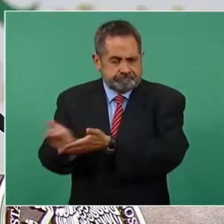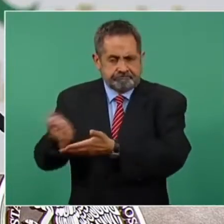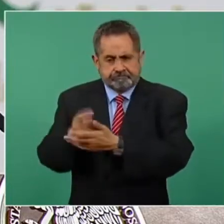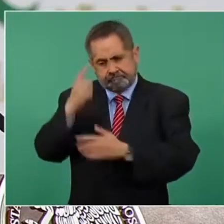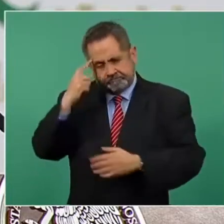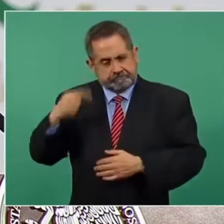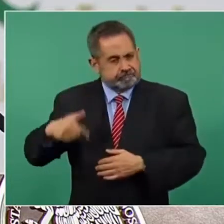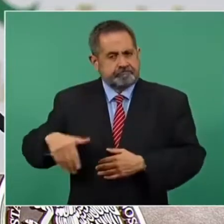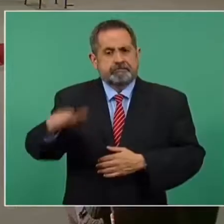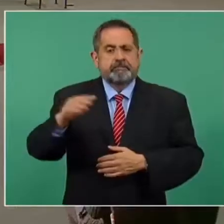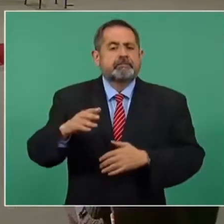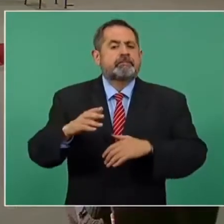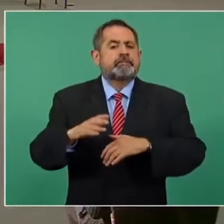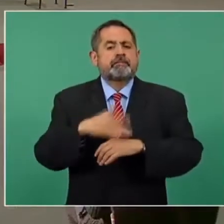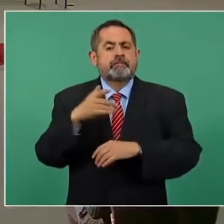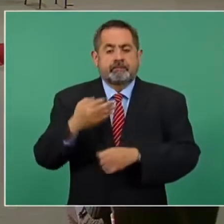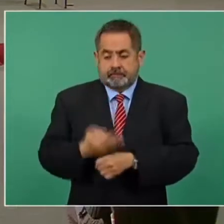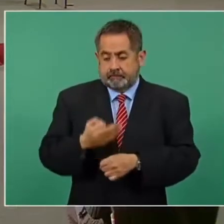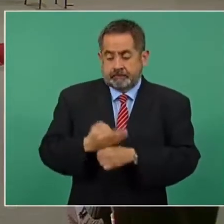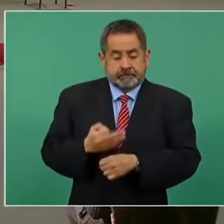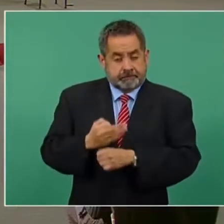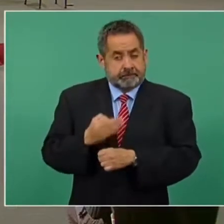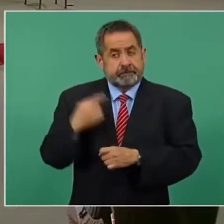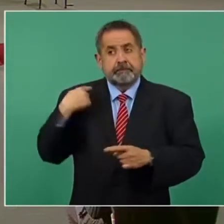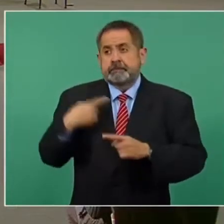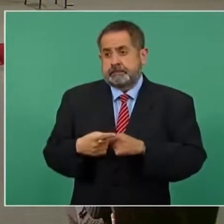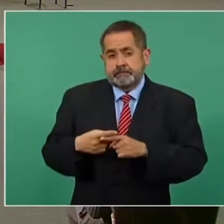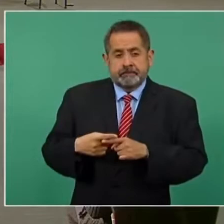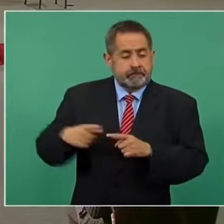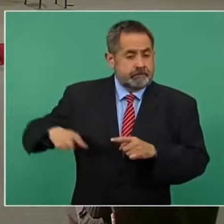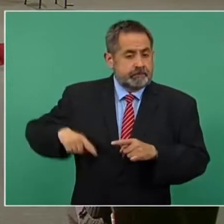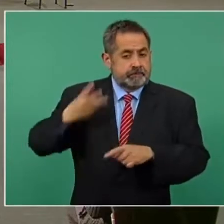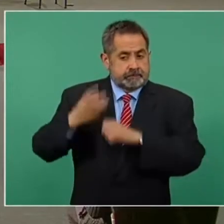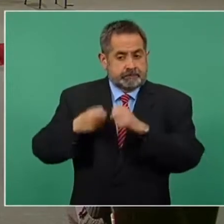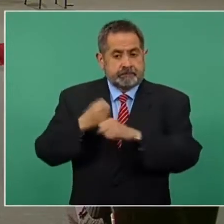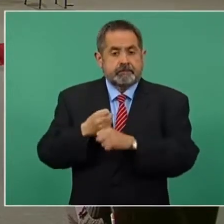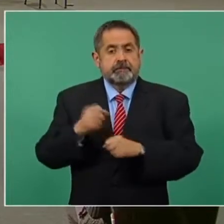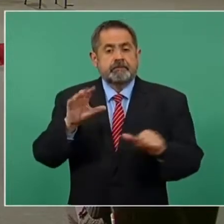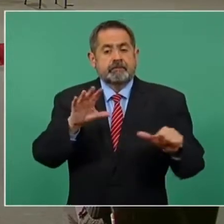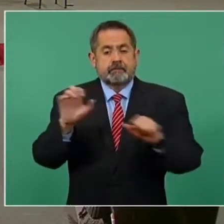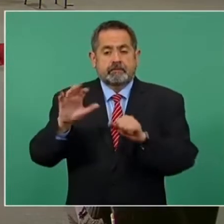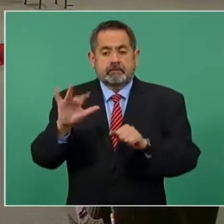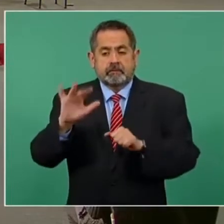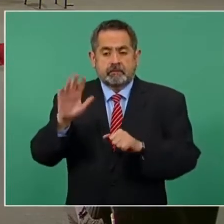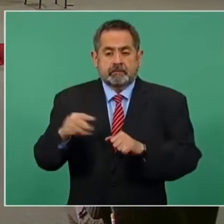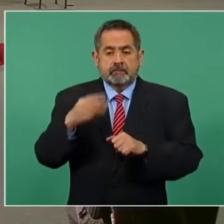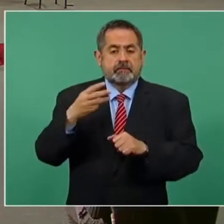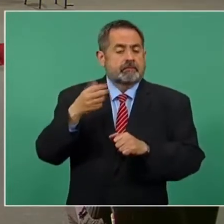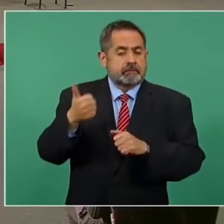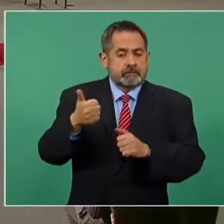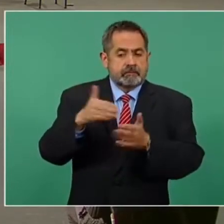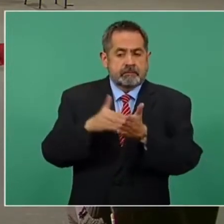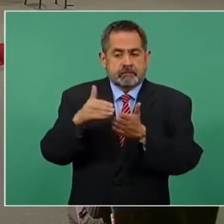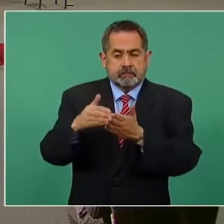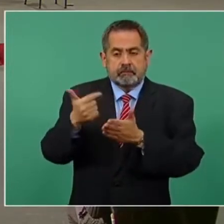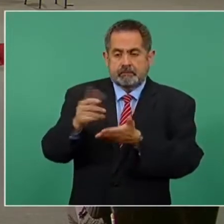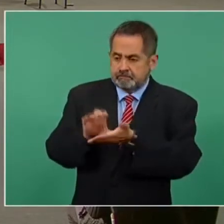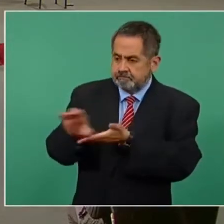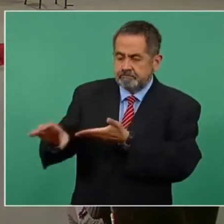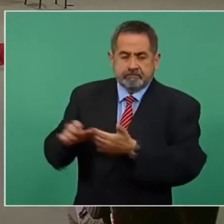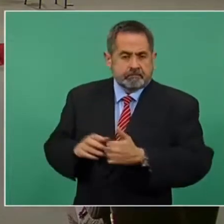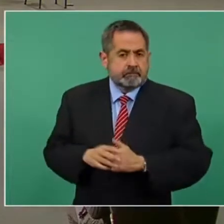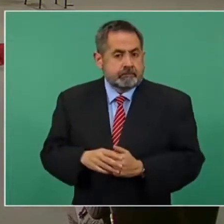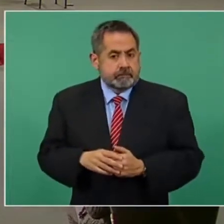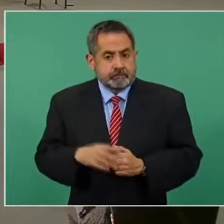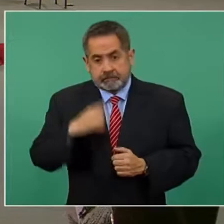solamente en esta administración se han erogado 656 millones de pesos. Hay que